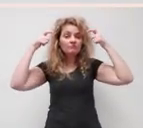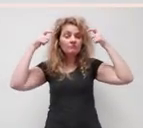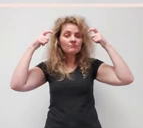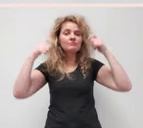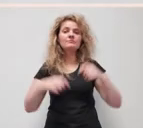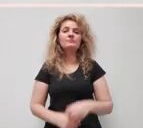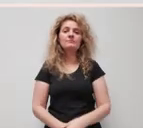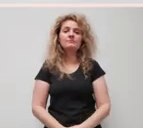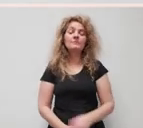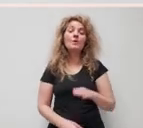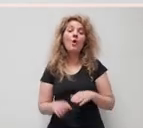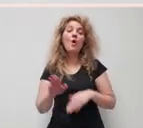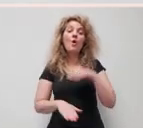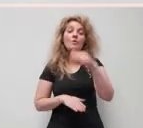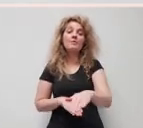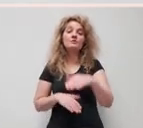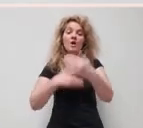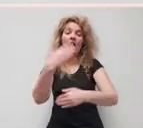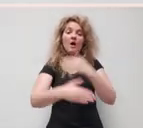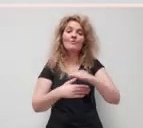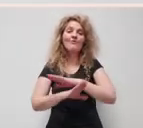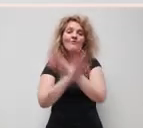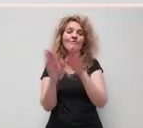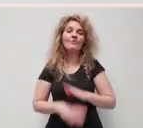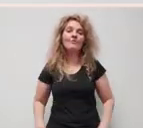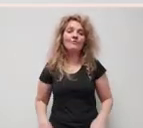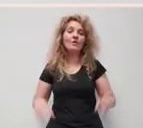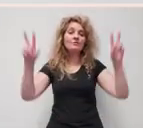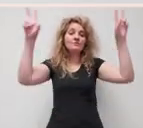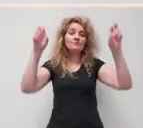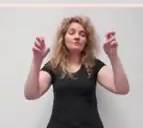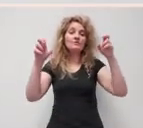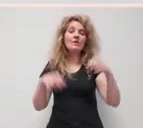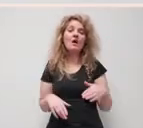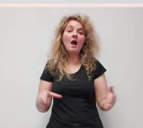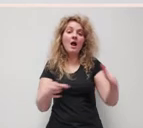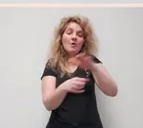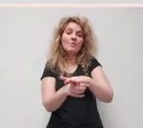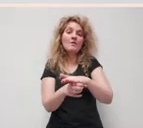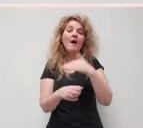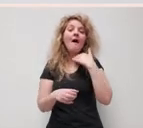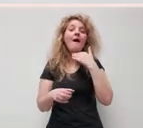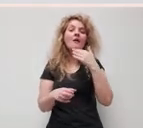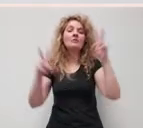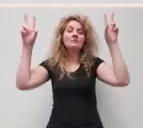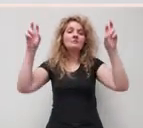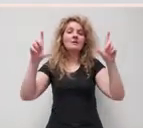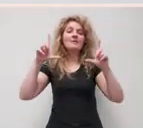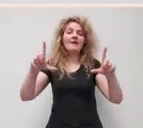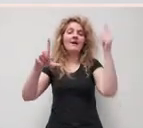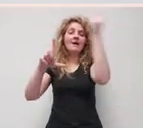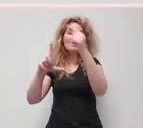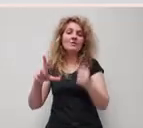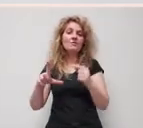temolo na coberta de algo acerca de la caricatura. O texto da conferencia que baixou este título pronunciou en distintas idades